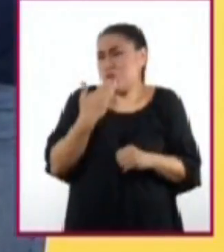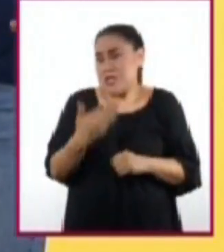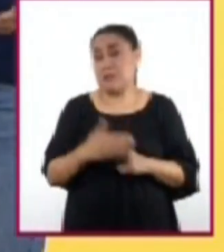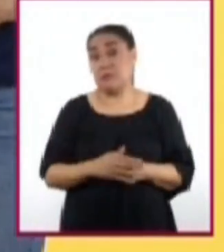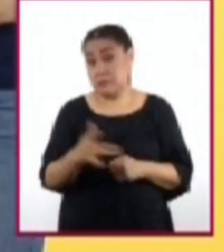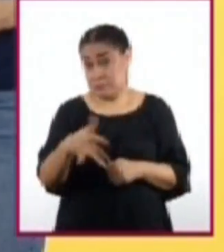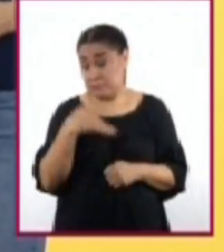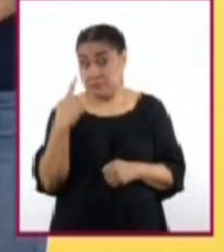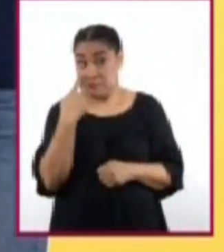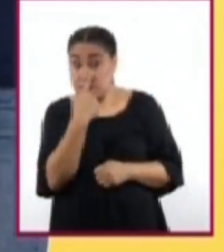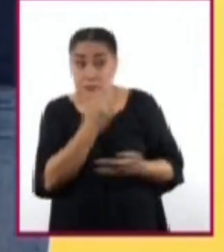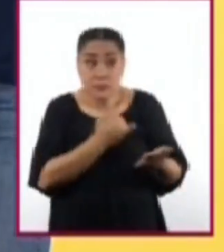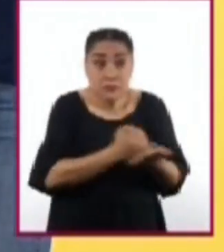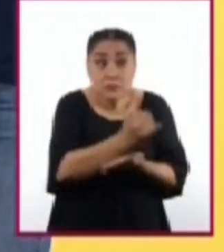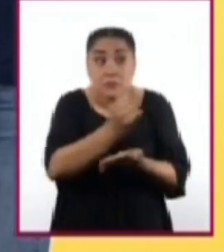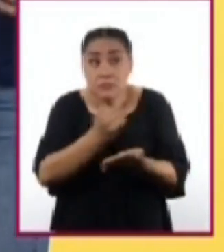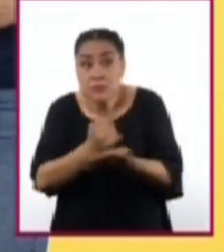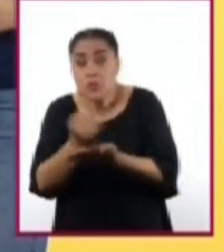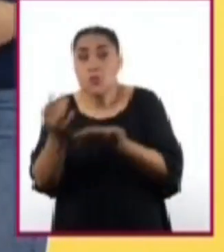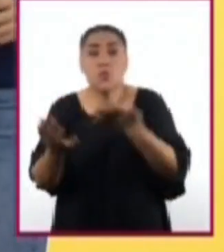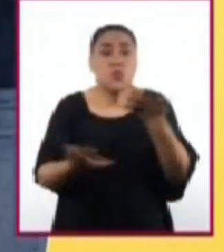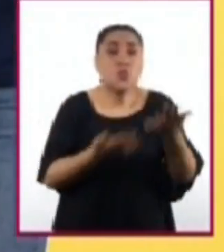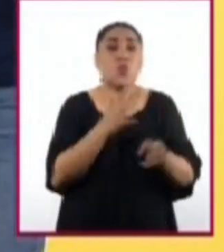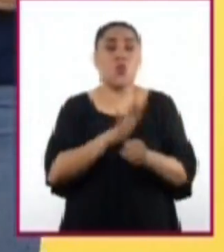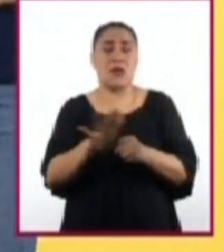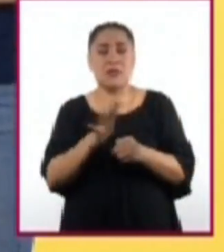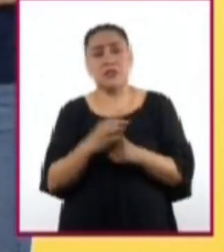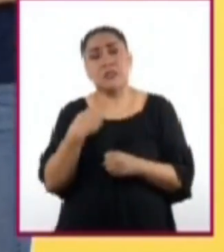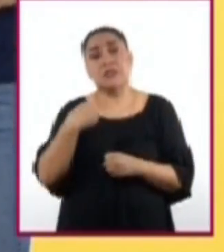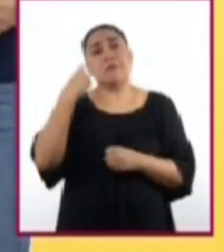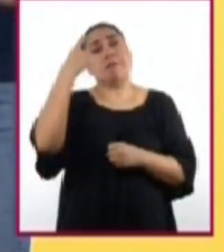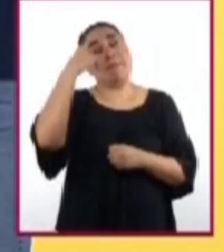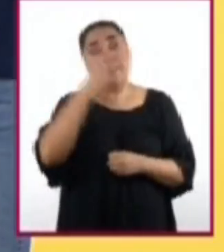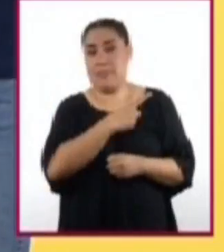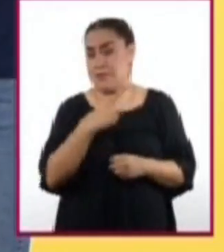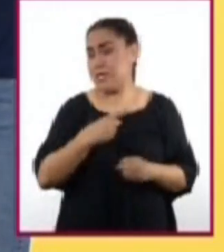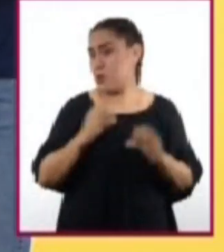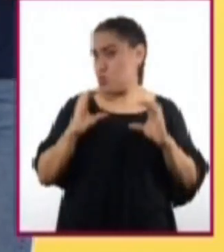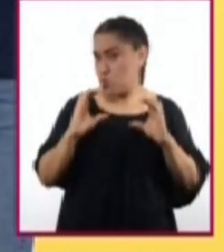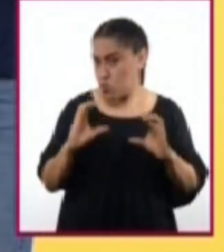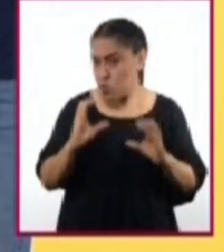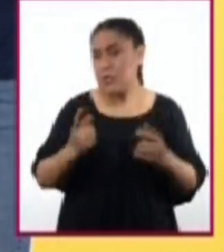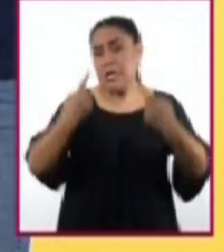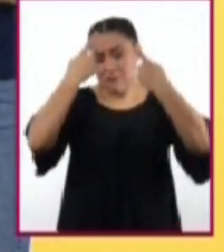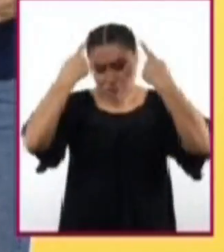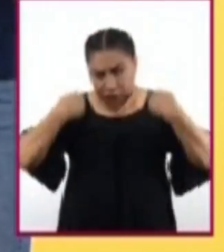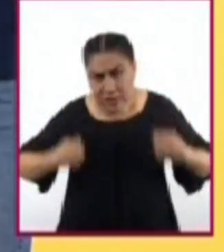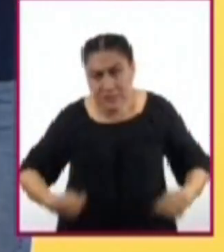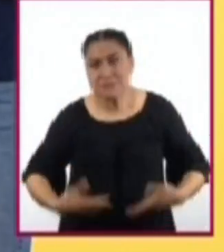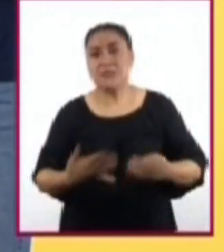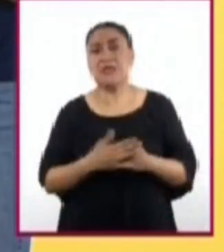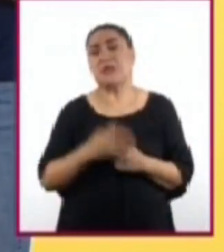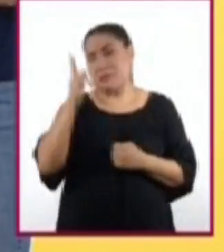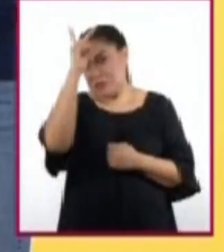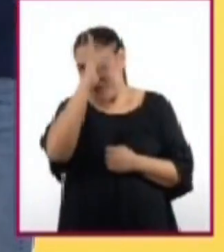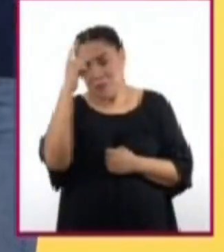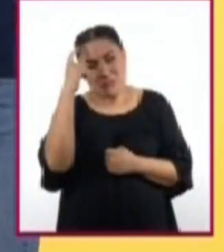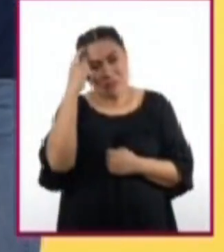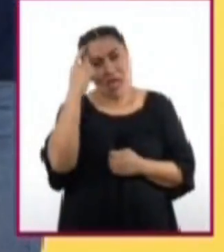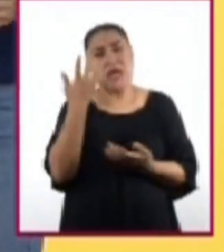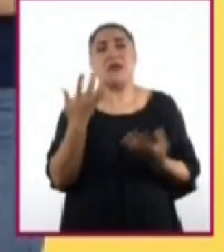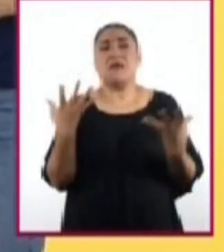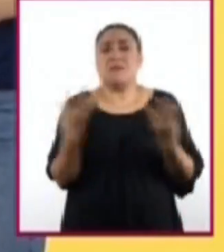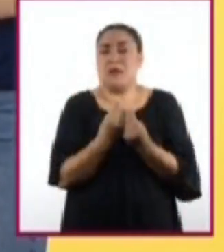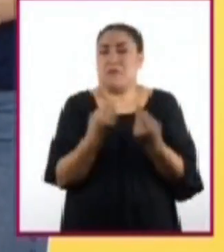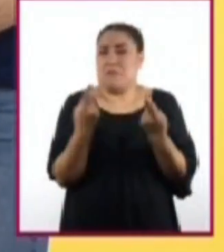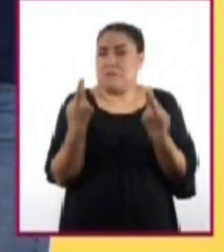Tomar decisiones implica considerar situaciones en las cuales debemos cuidarnos física, psicológica y socialmente. Y